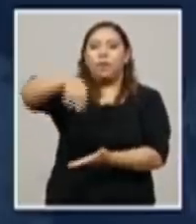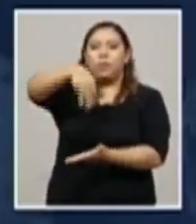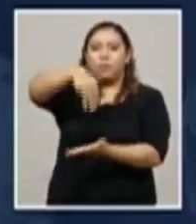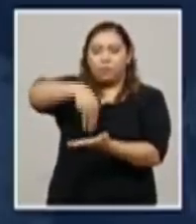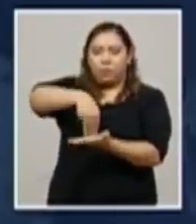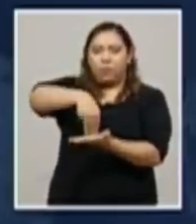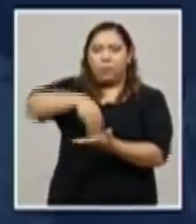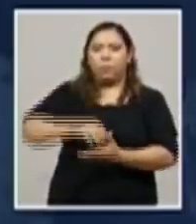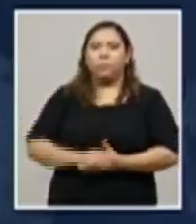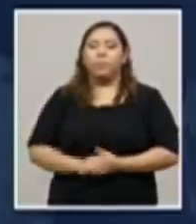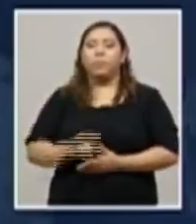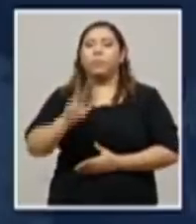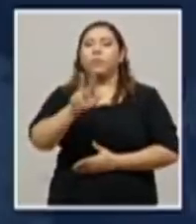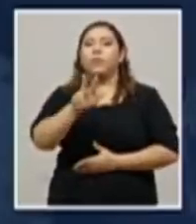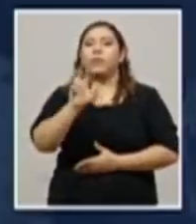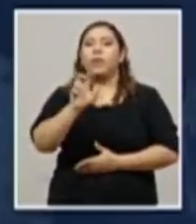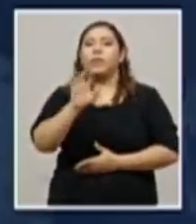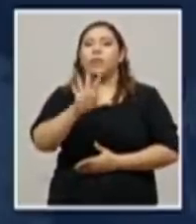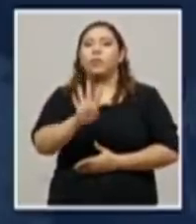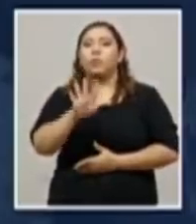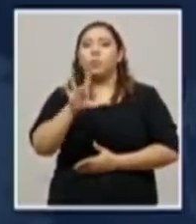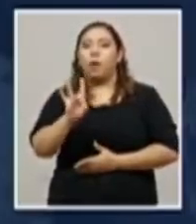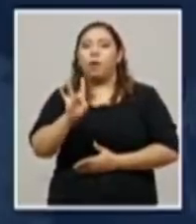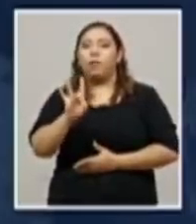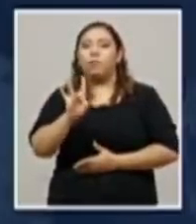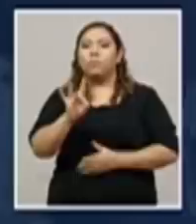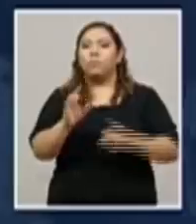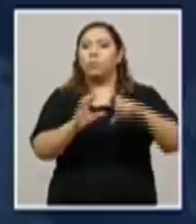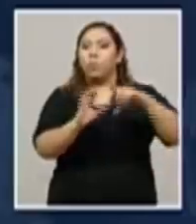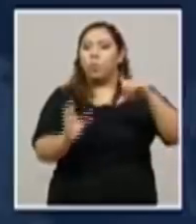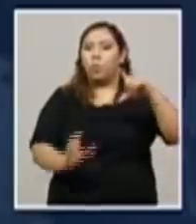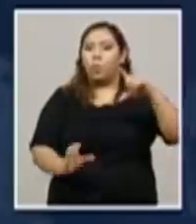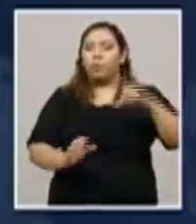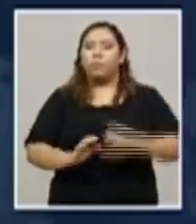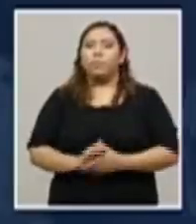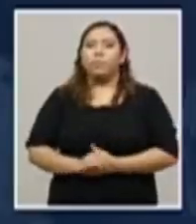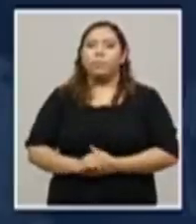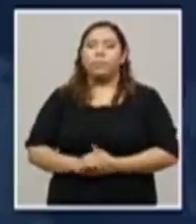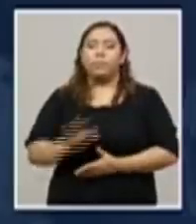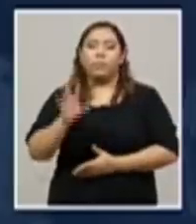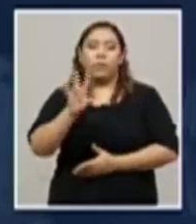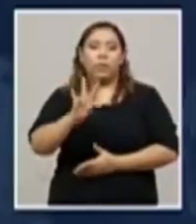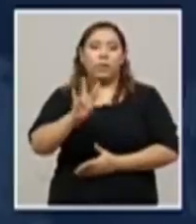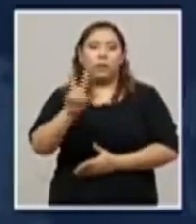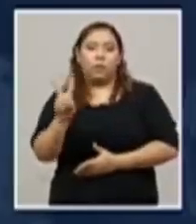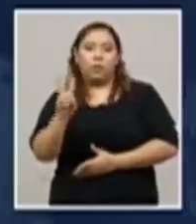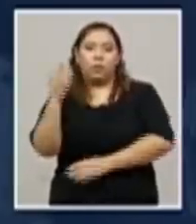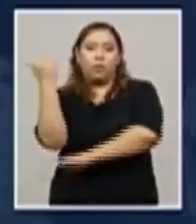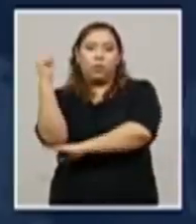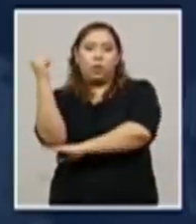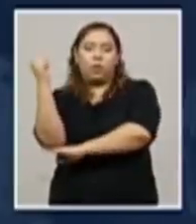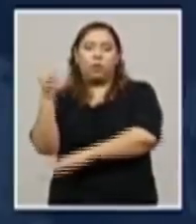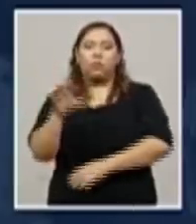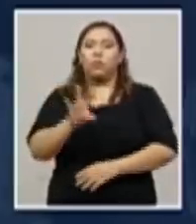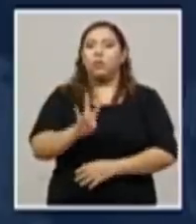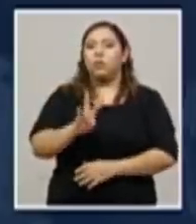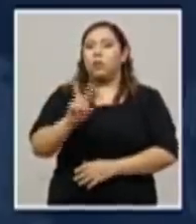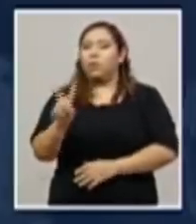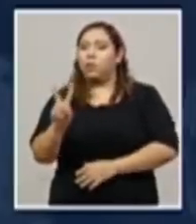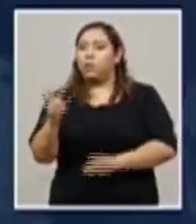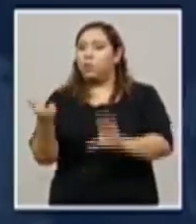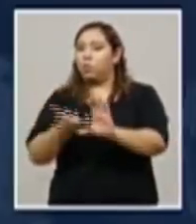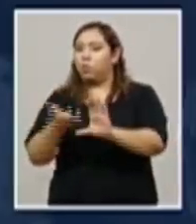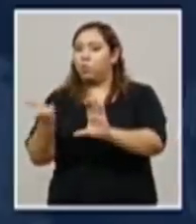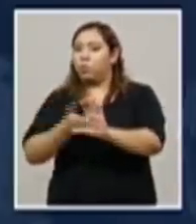Morazán, 348 en el Departamento de Cortés, 72 en Atlántida, 72 en